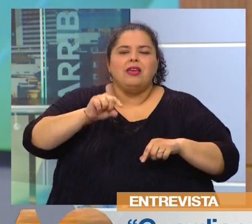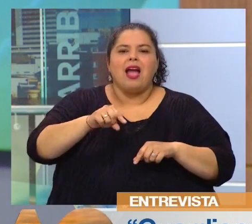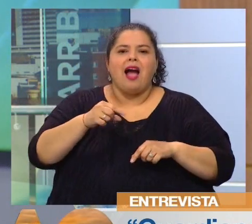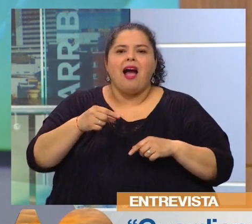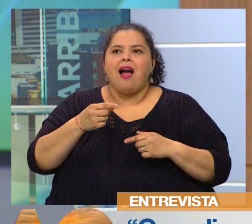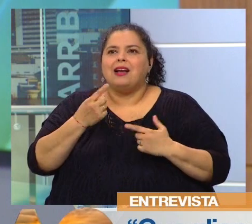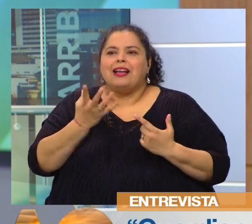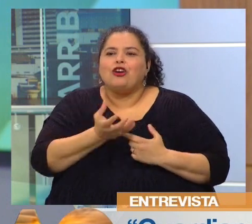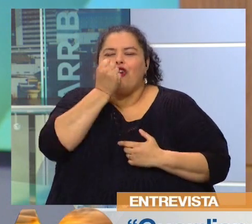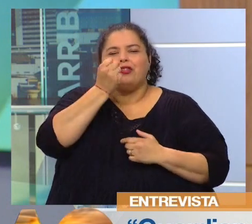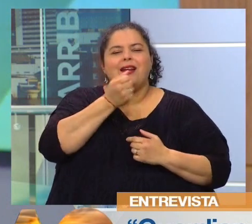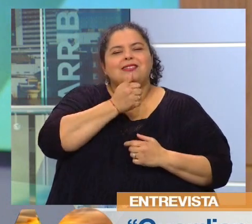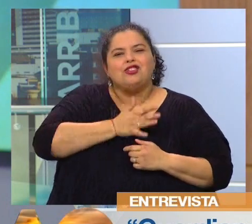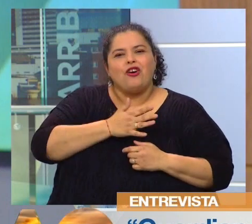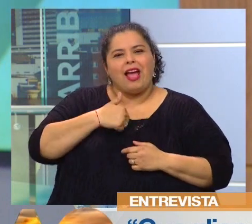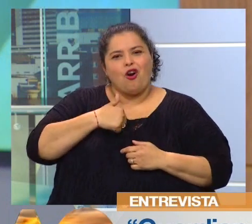falleció.